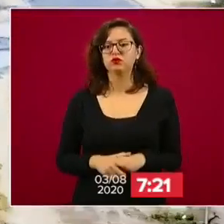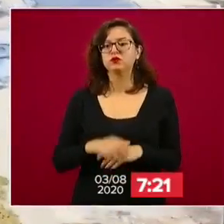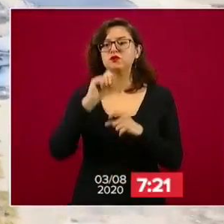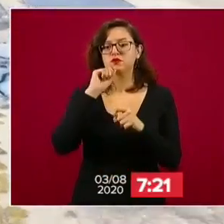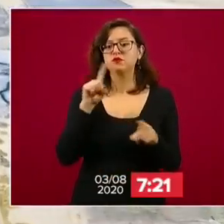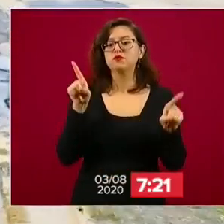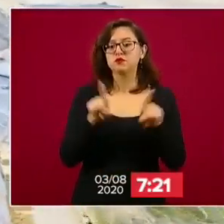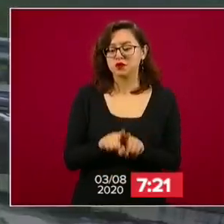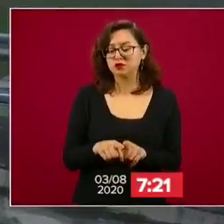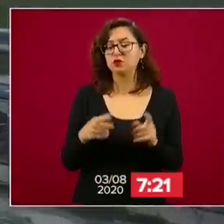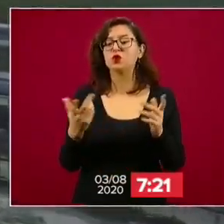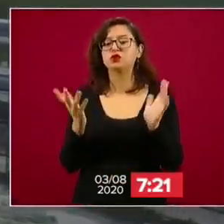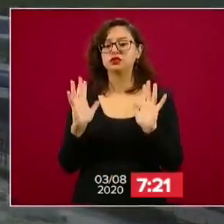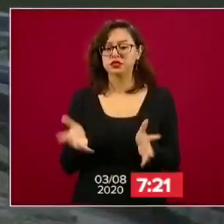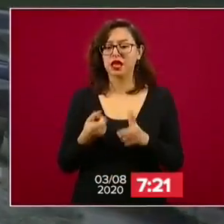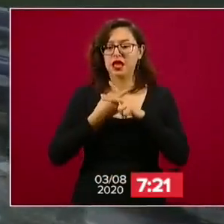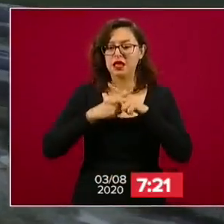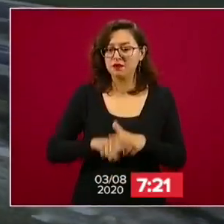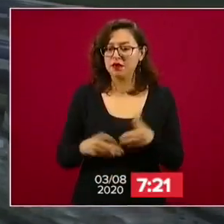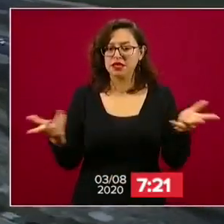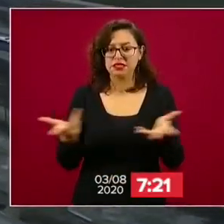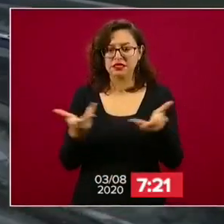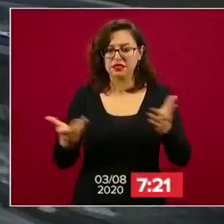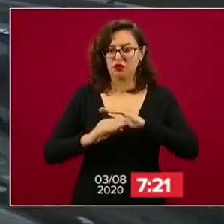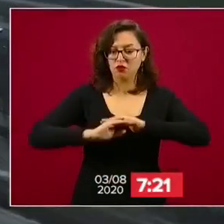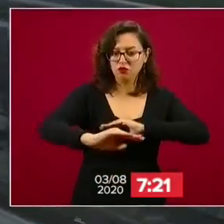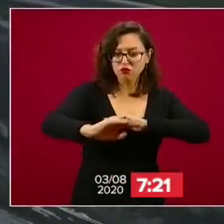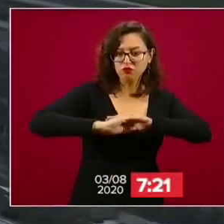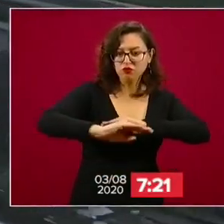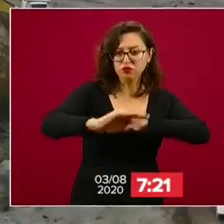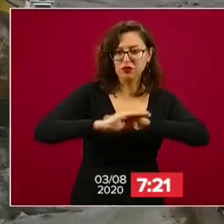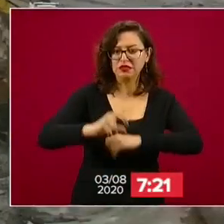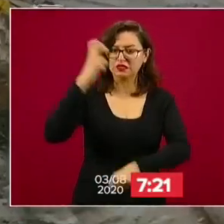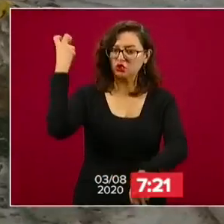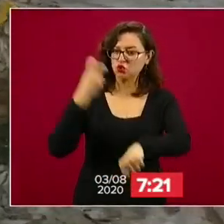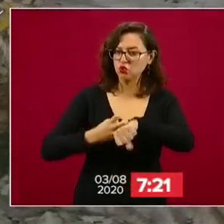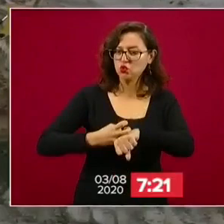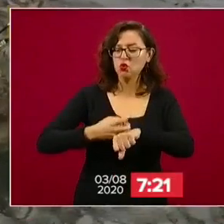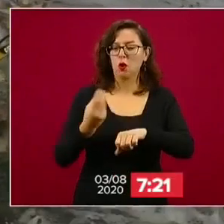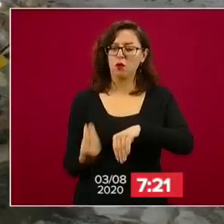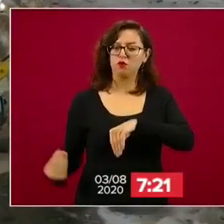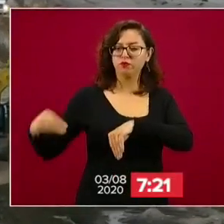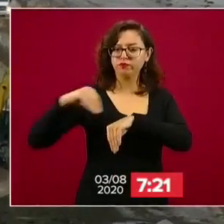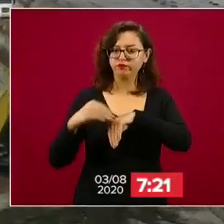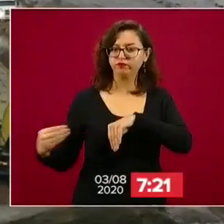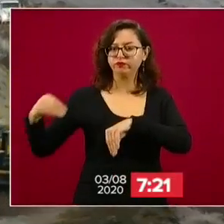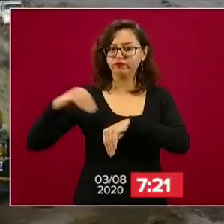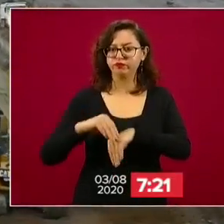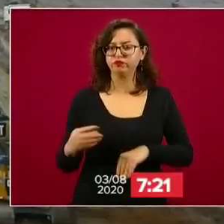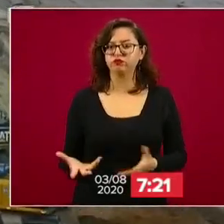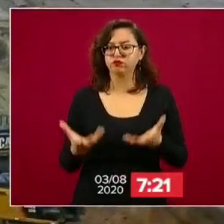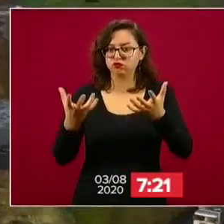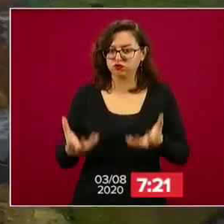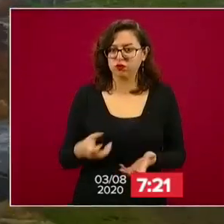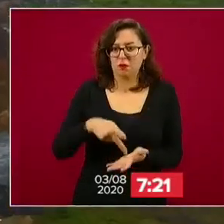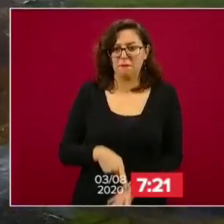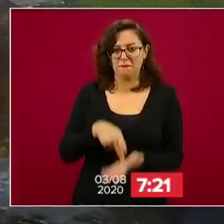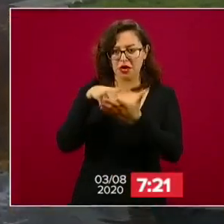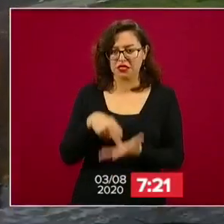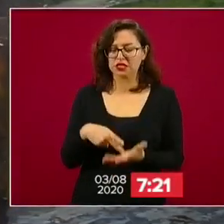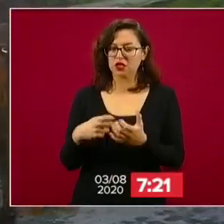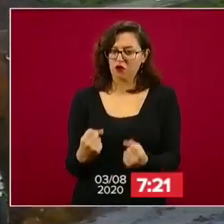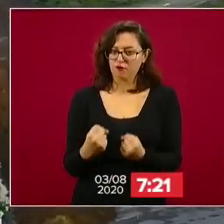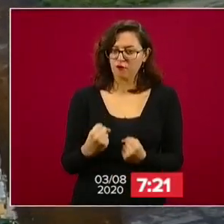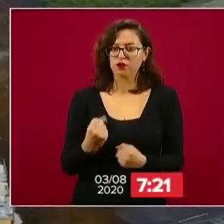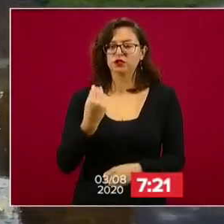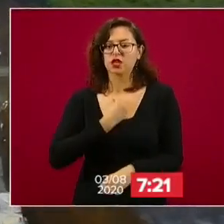plataformas se conforman las últimas capas de terraplén mejoradas con cemento para incrementar sus propiedades de capacidad de carga, mientras que en